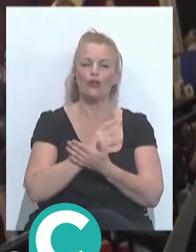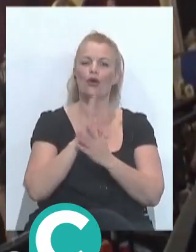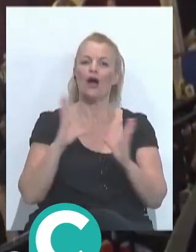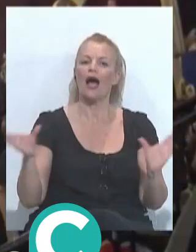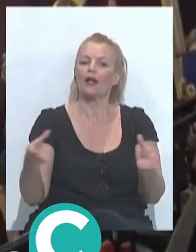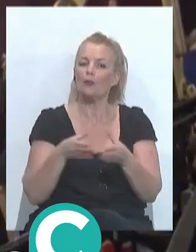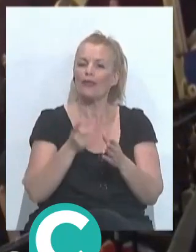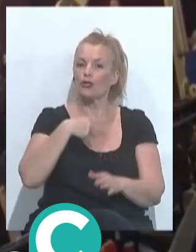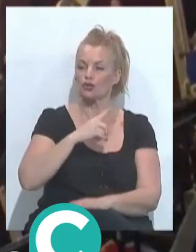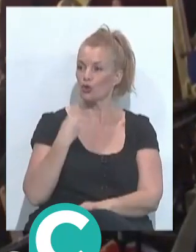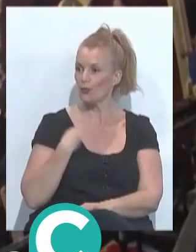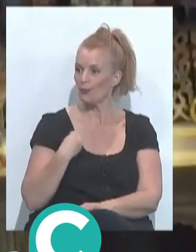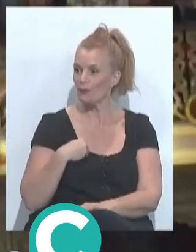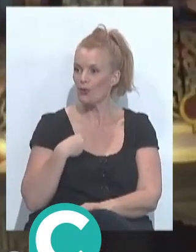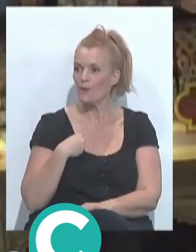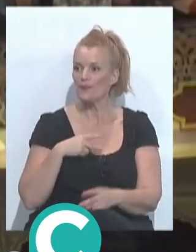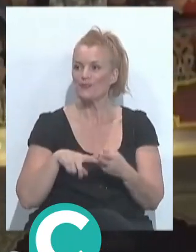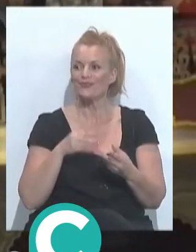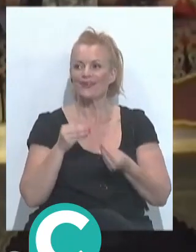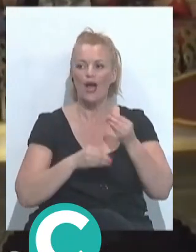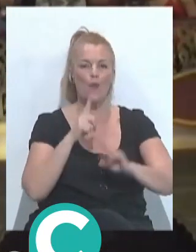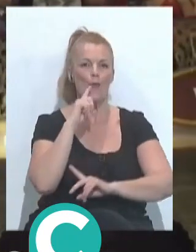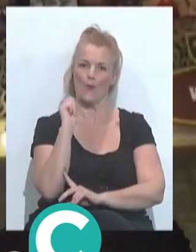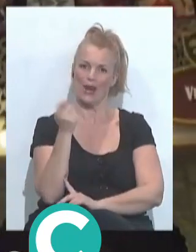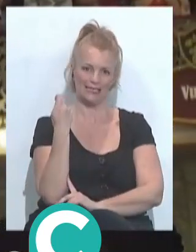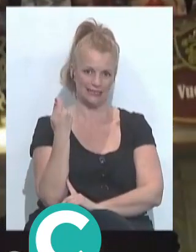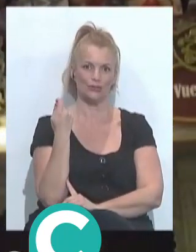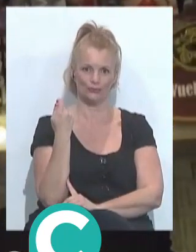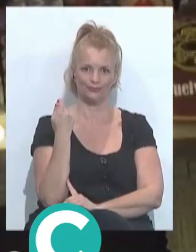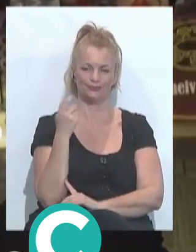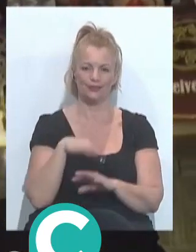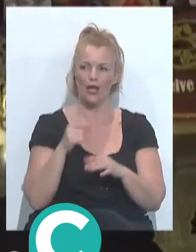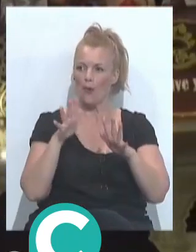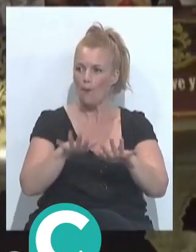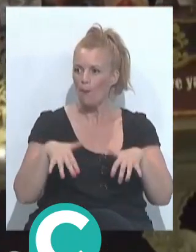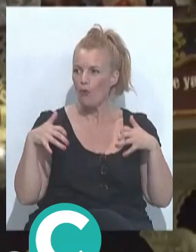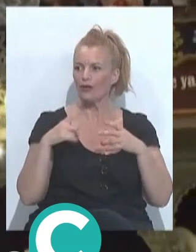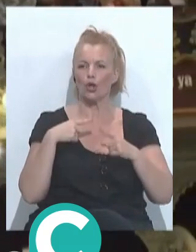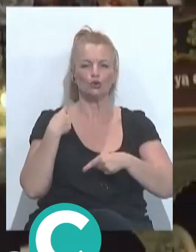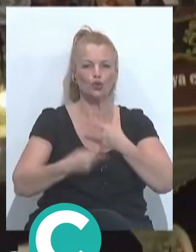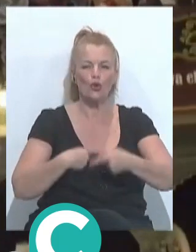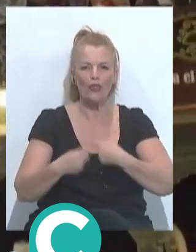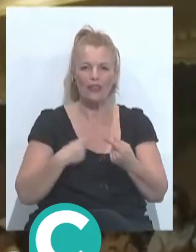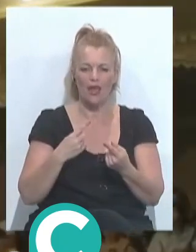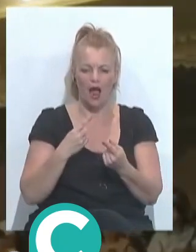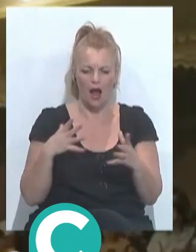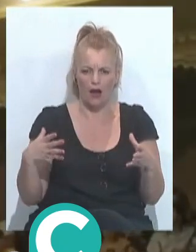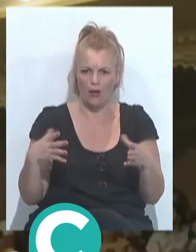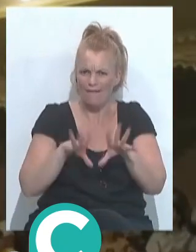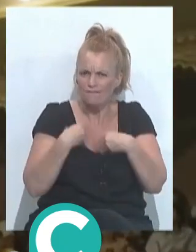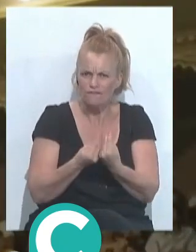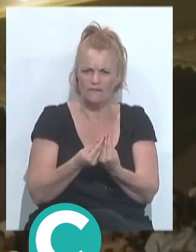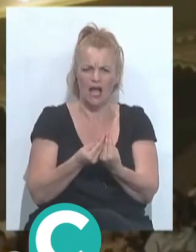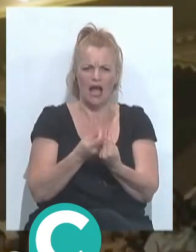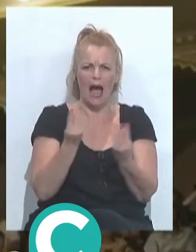agrupaciones de nosotros mismos en ese sentido un éxito de público todos los días prácticamente lleno el ambiente que